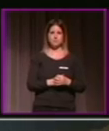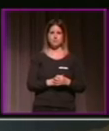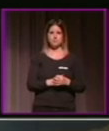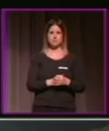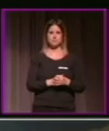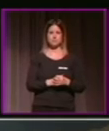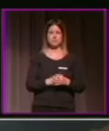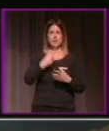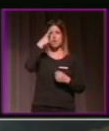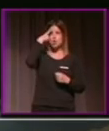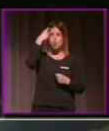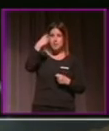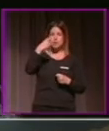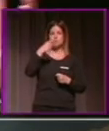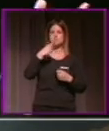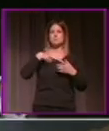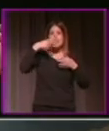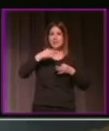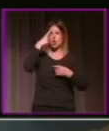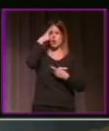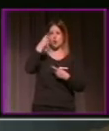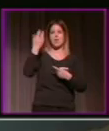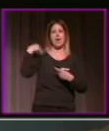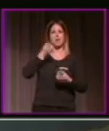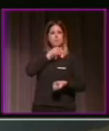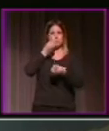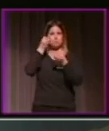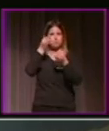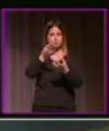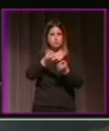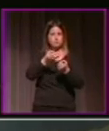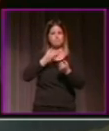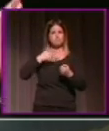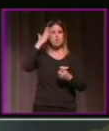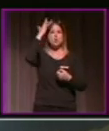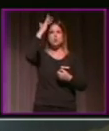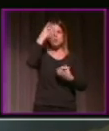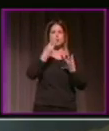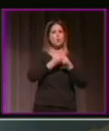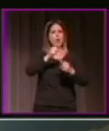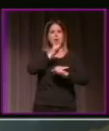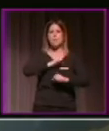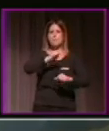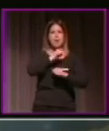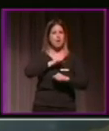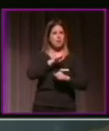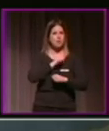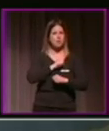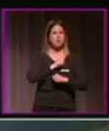y el domingo al mediodía en el informativo del mediodía de Canal Sur es la primera vez que yo recuerdo